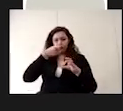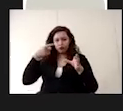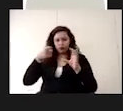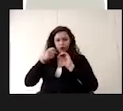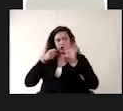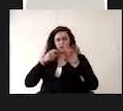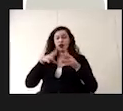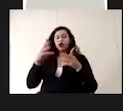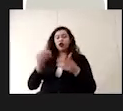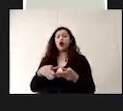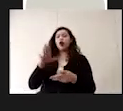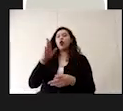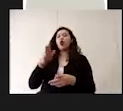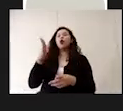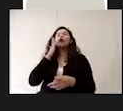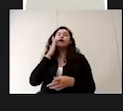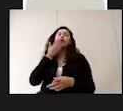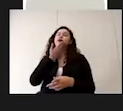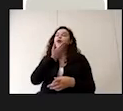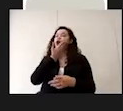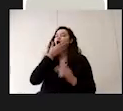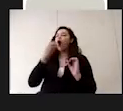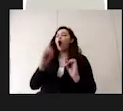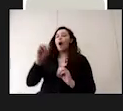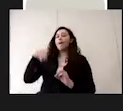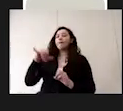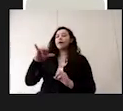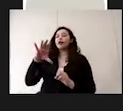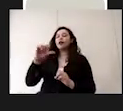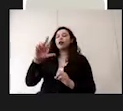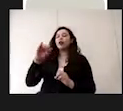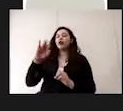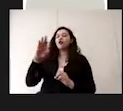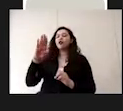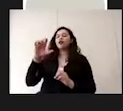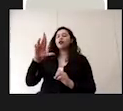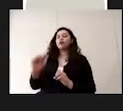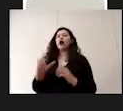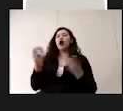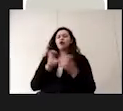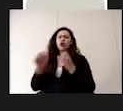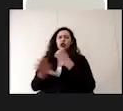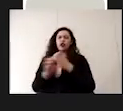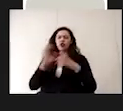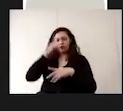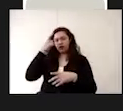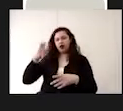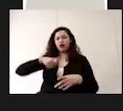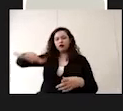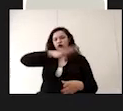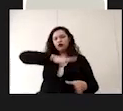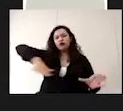toallas o paños de fibra o microfibra o cualquier otro método que nos permita esparcir esta